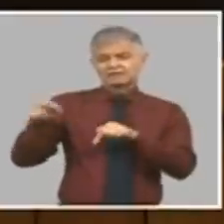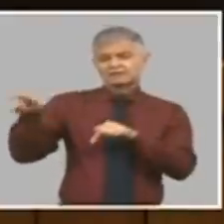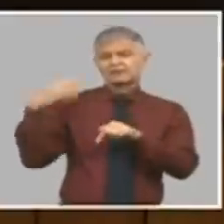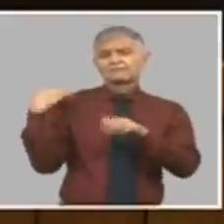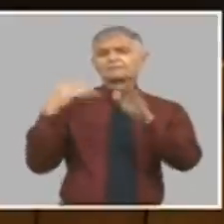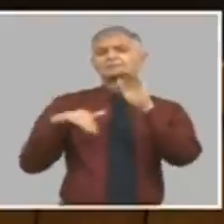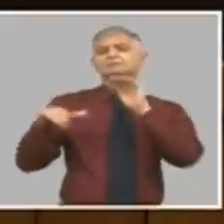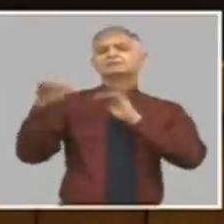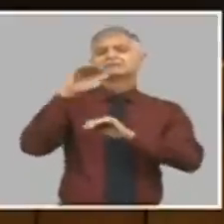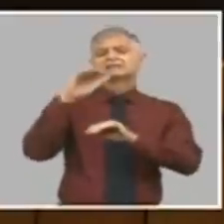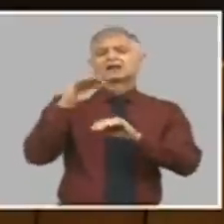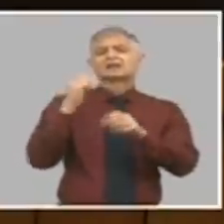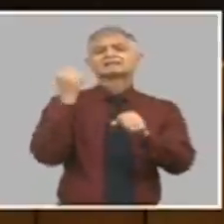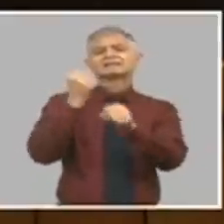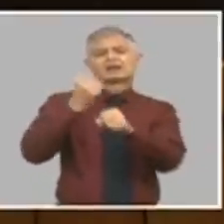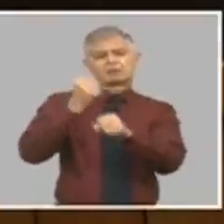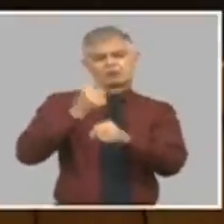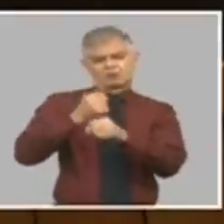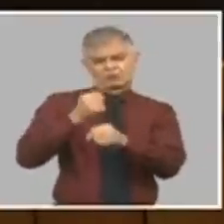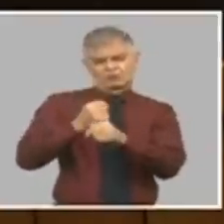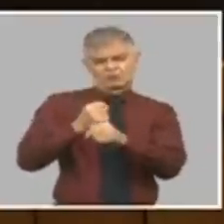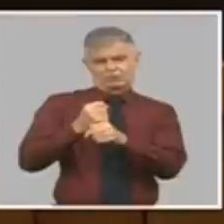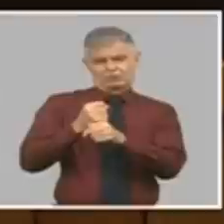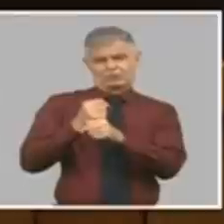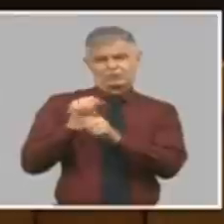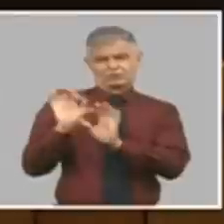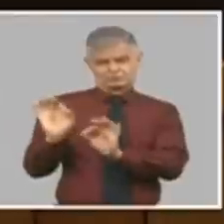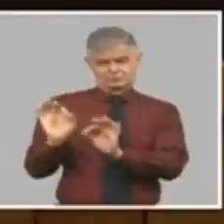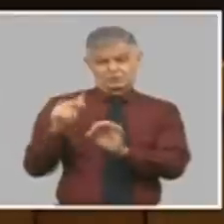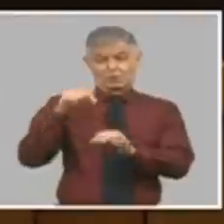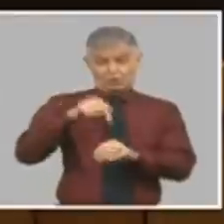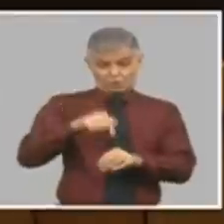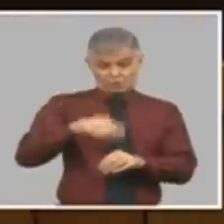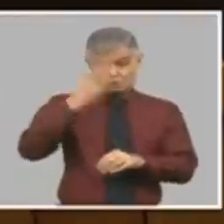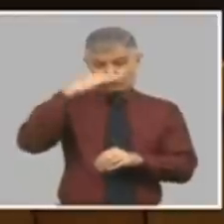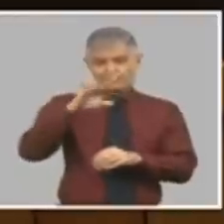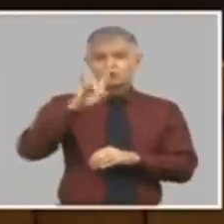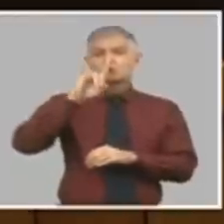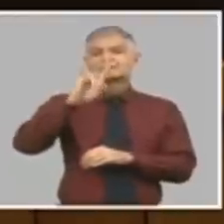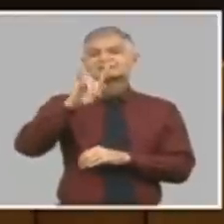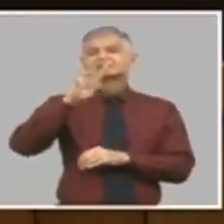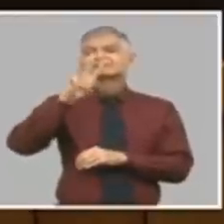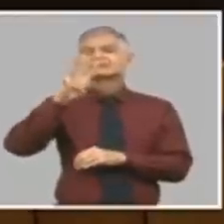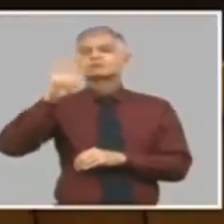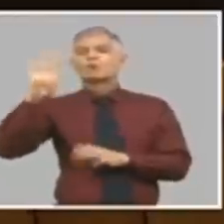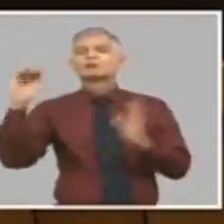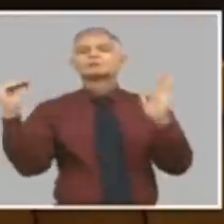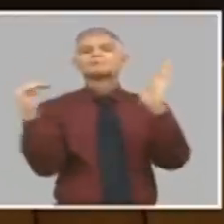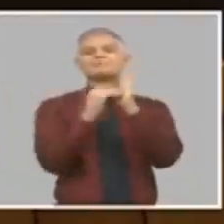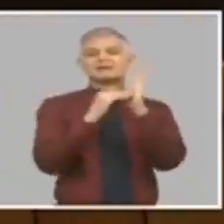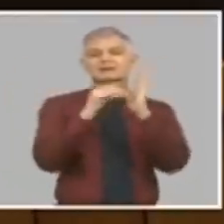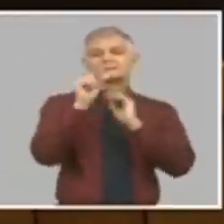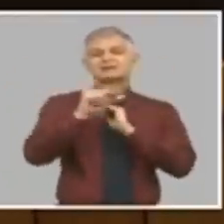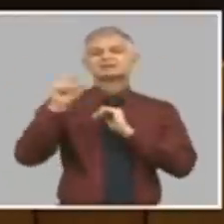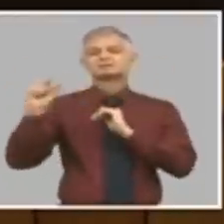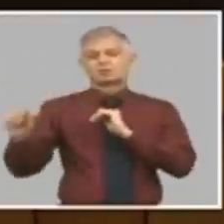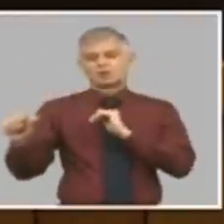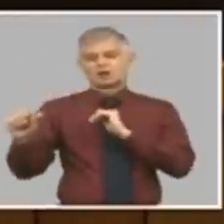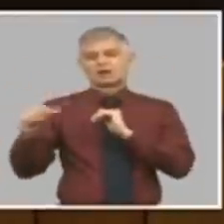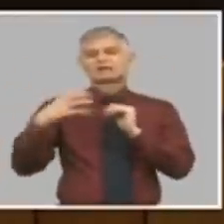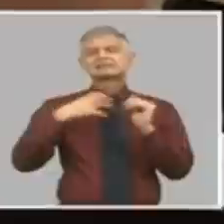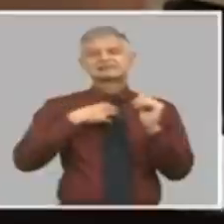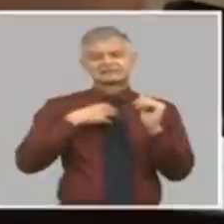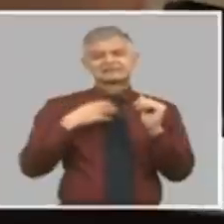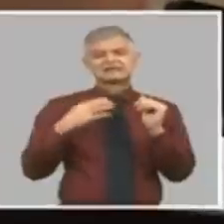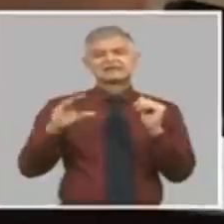Hoy hay en el país, en el orden de 934.000 personas que tienen sistema de pago de estímulo en